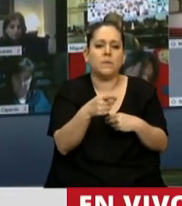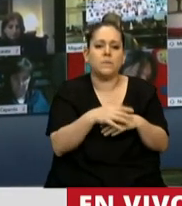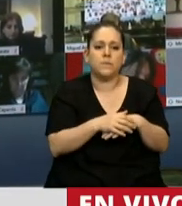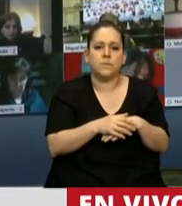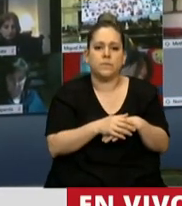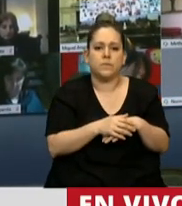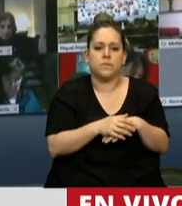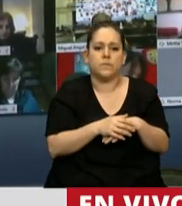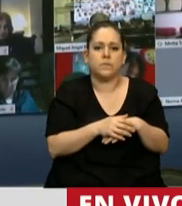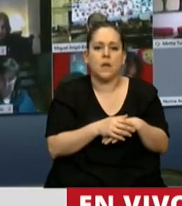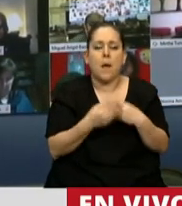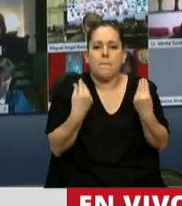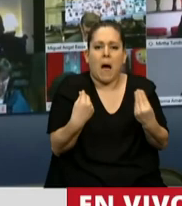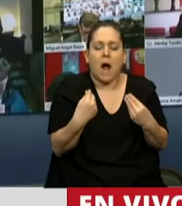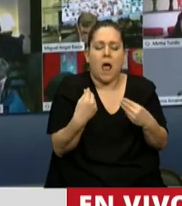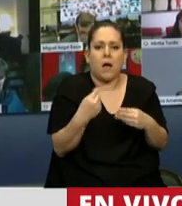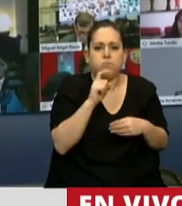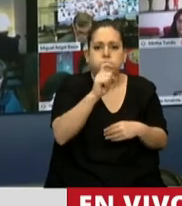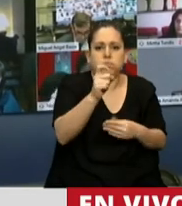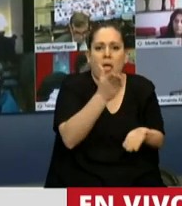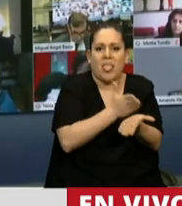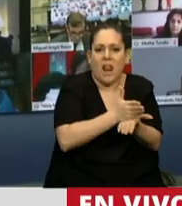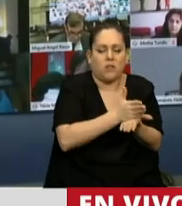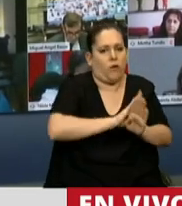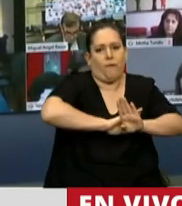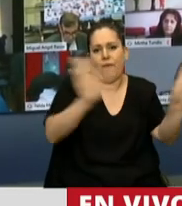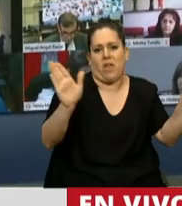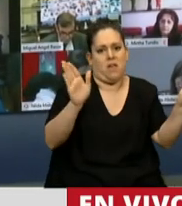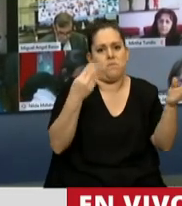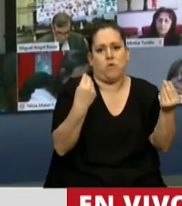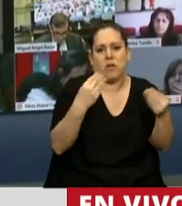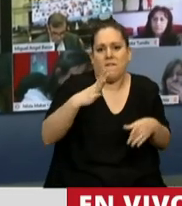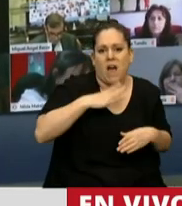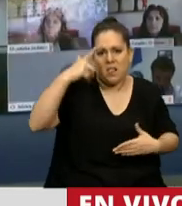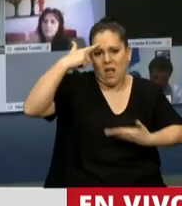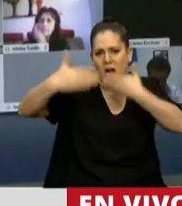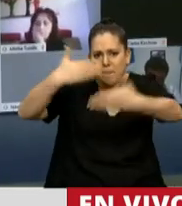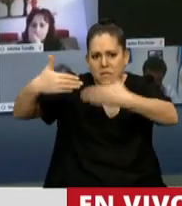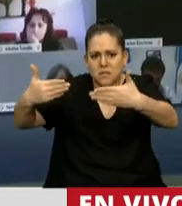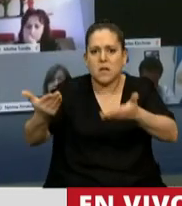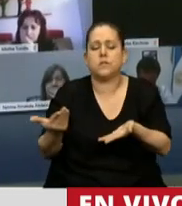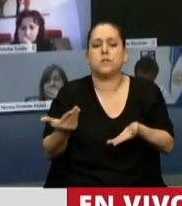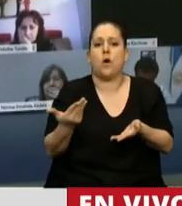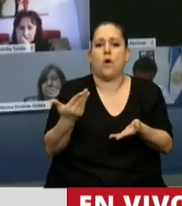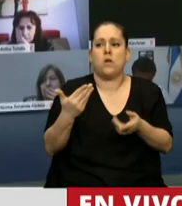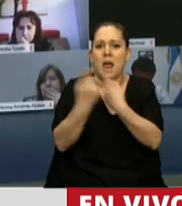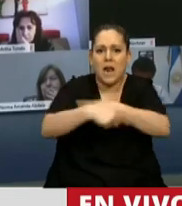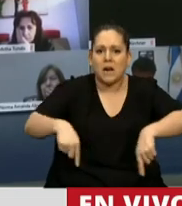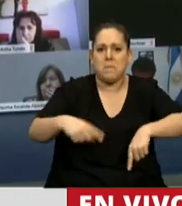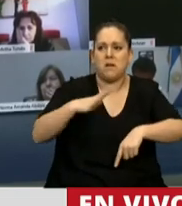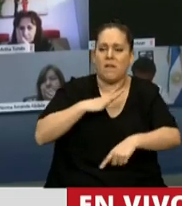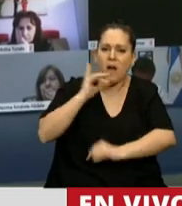sus derechos por falta de capacitación y herramientas